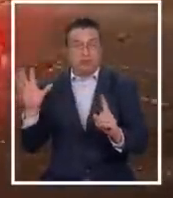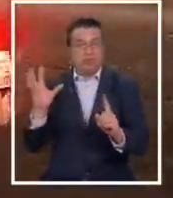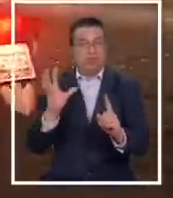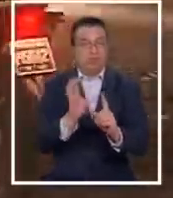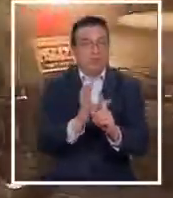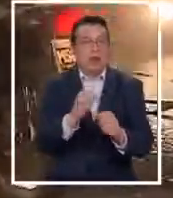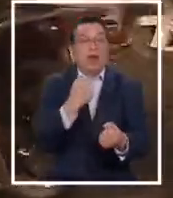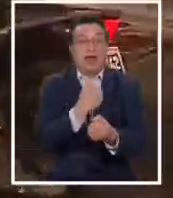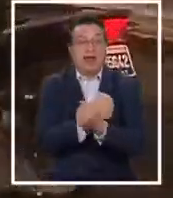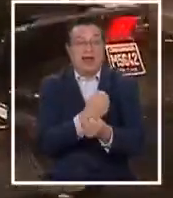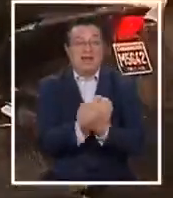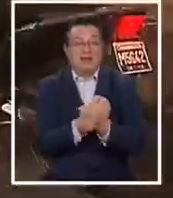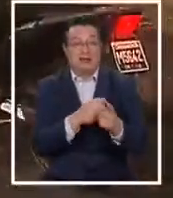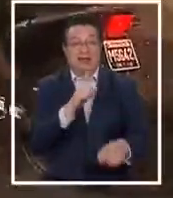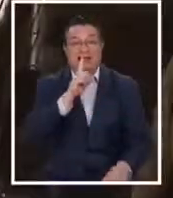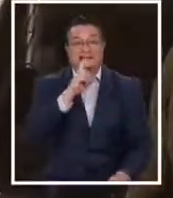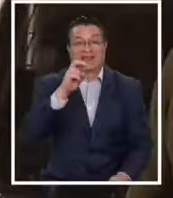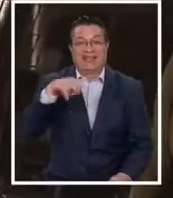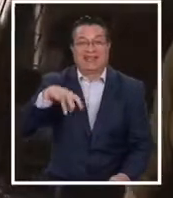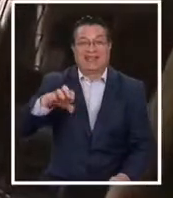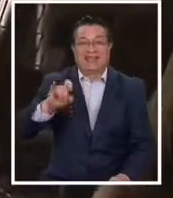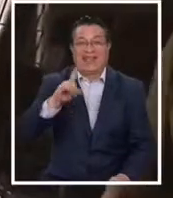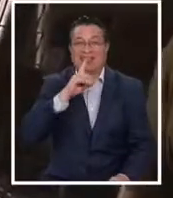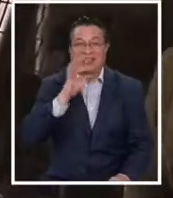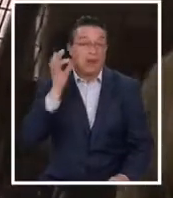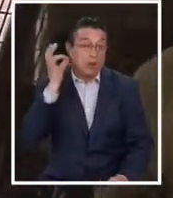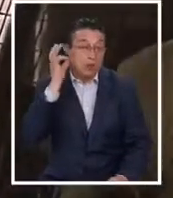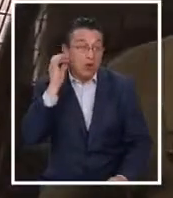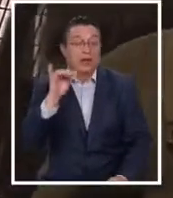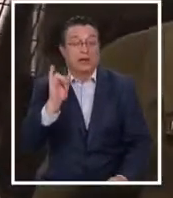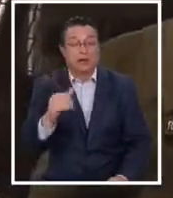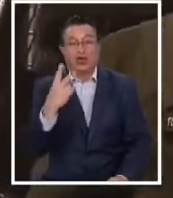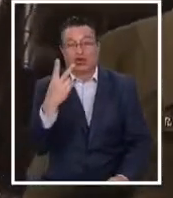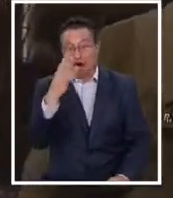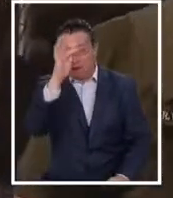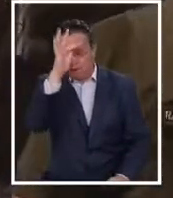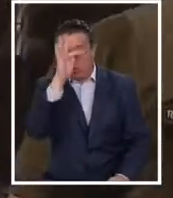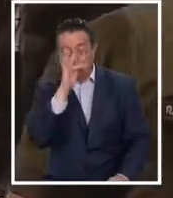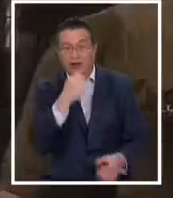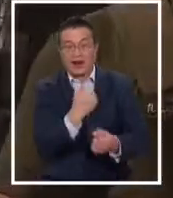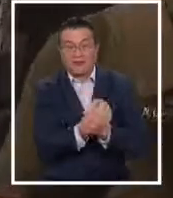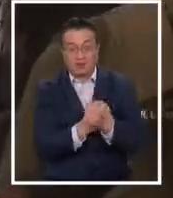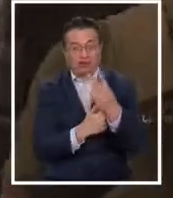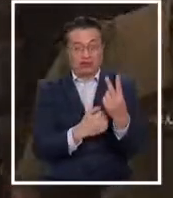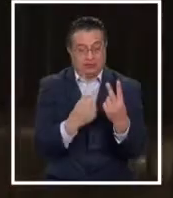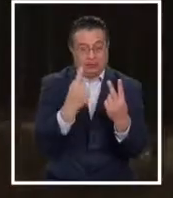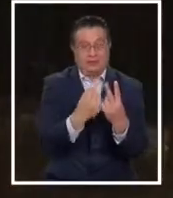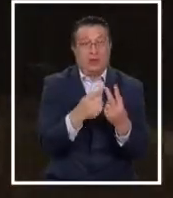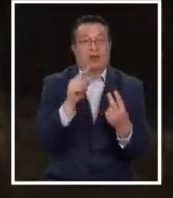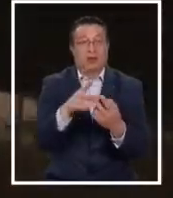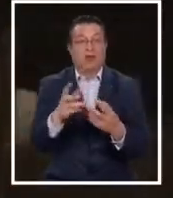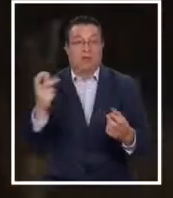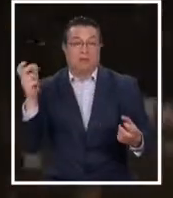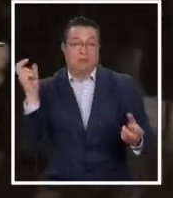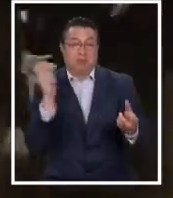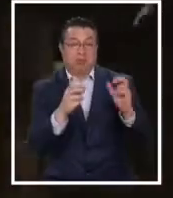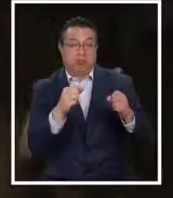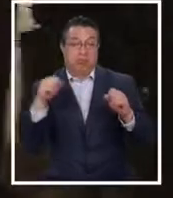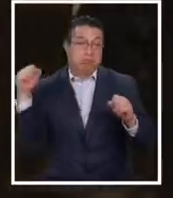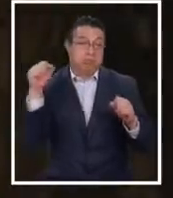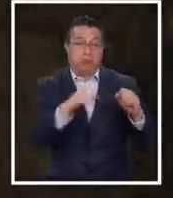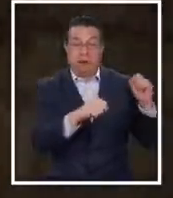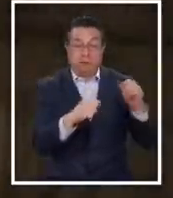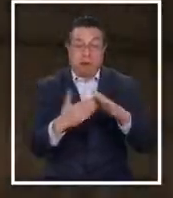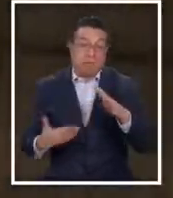estos carabineros, a esta teniente y también a estos dos funcionarios de carabineros y comienzan a agredirlos con